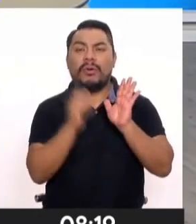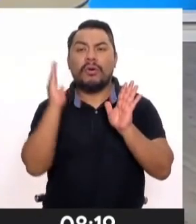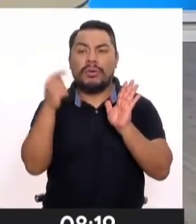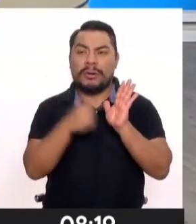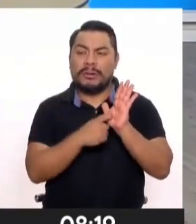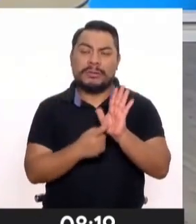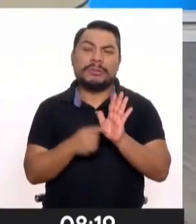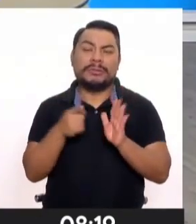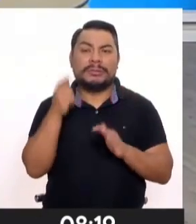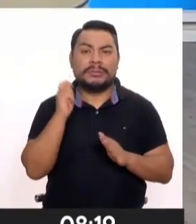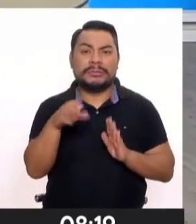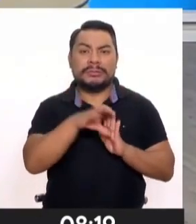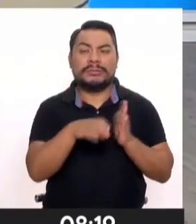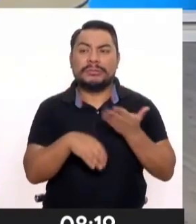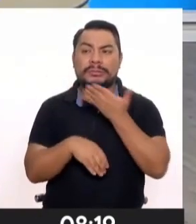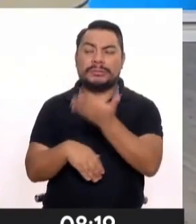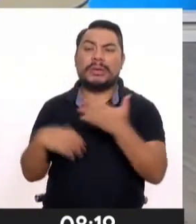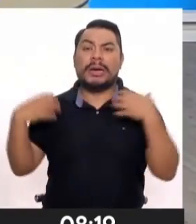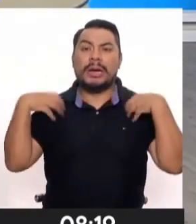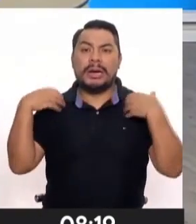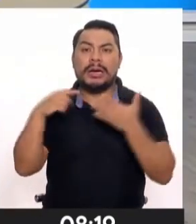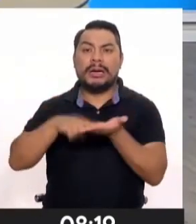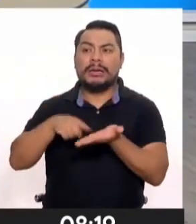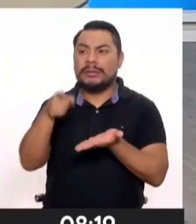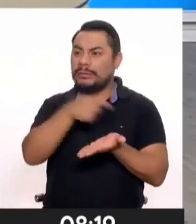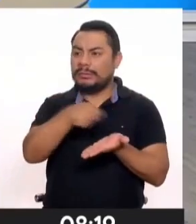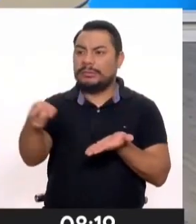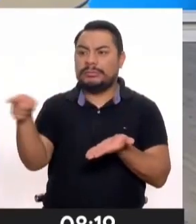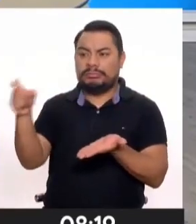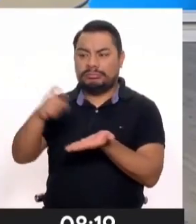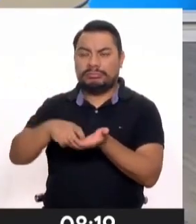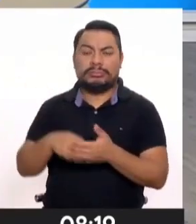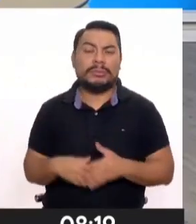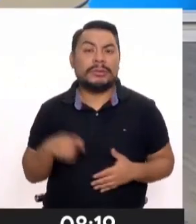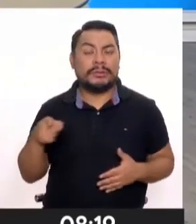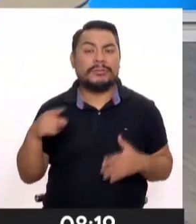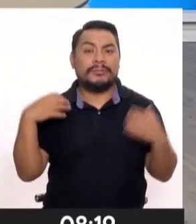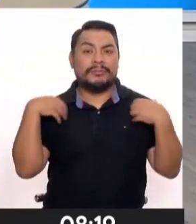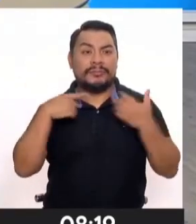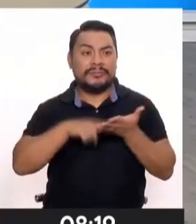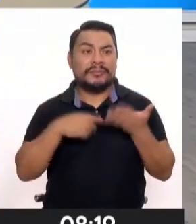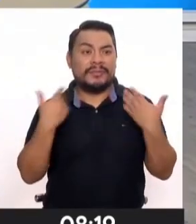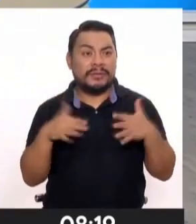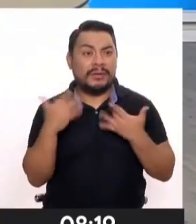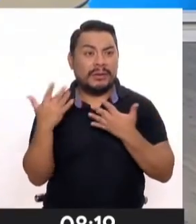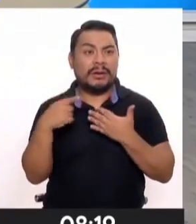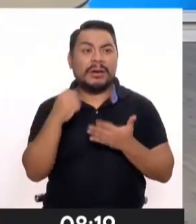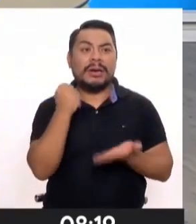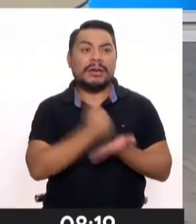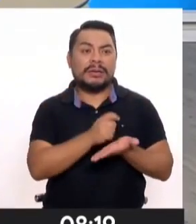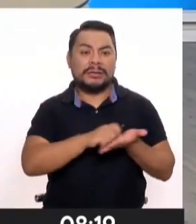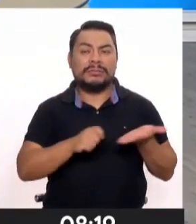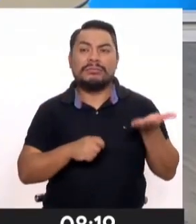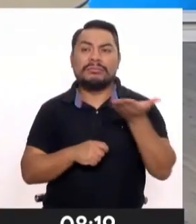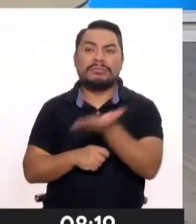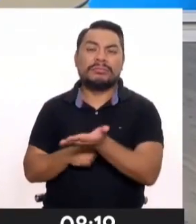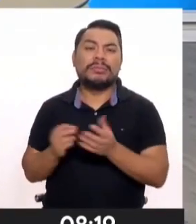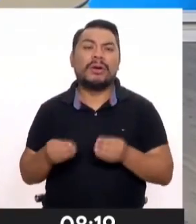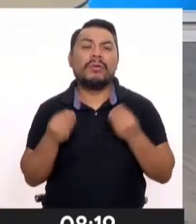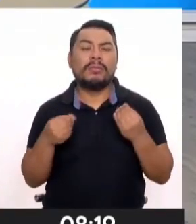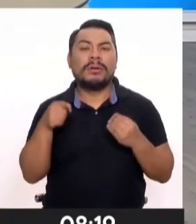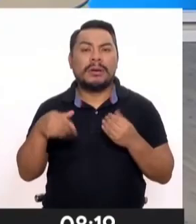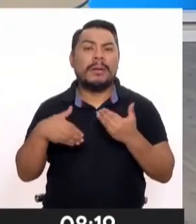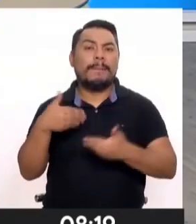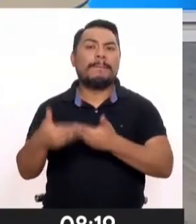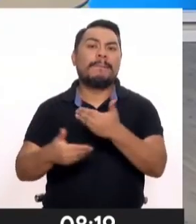ordena por parte del Tribunal Constitucional a René inscribir. René ha señalado que están esperando la notificación. ¿Cómo sería este